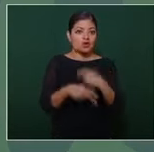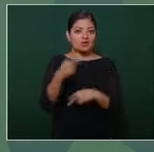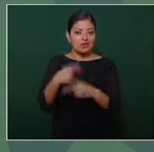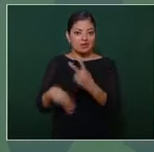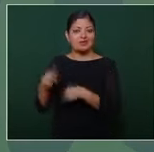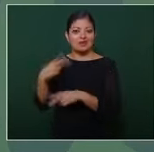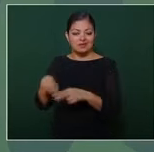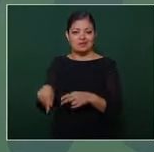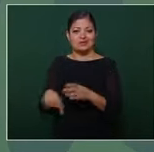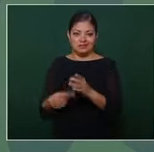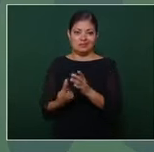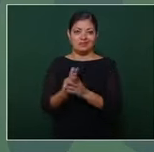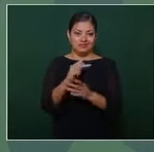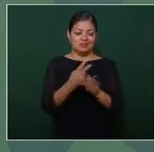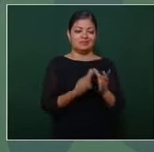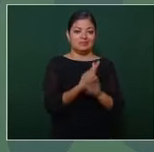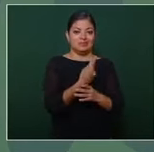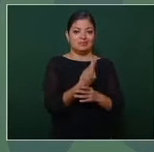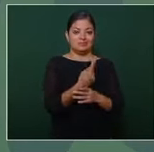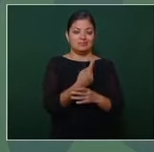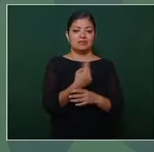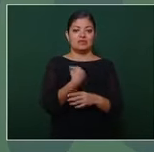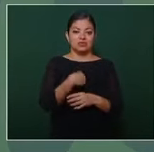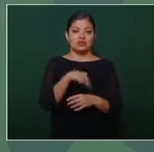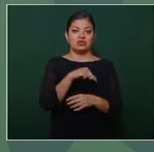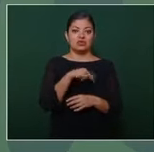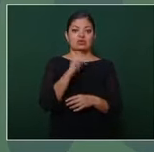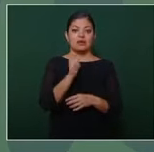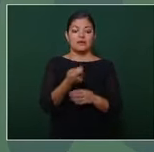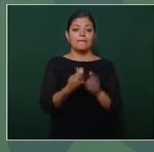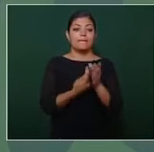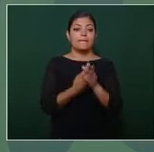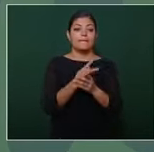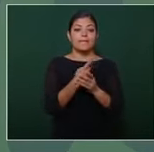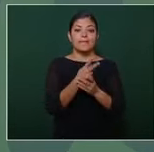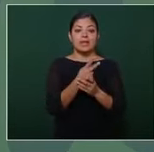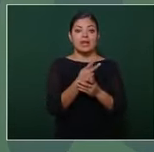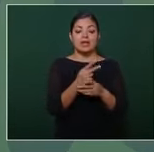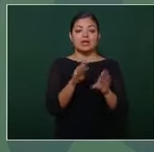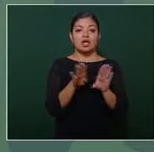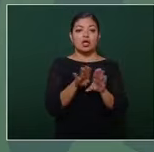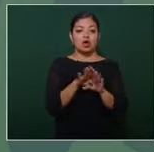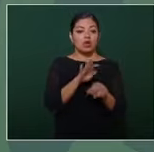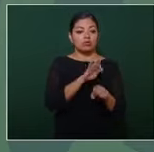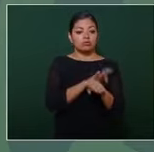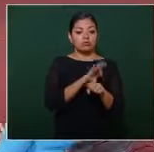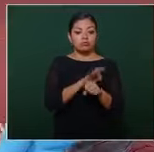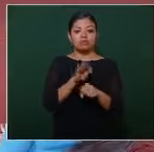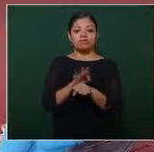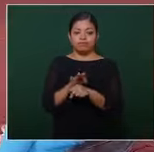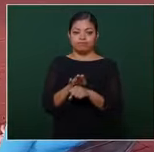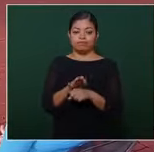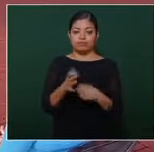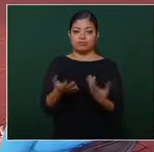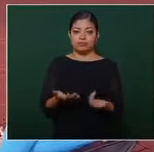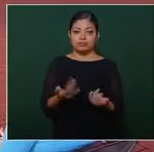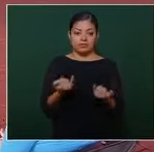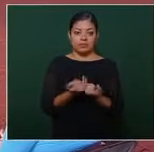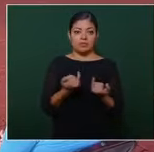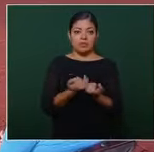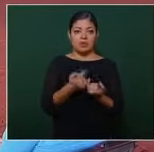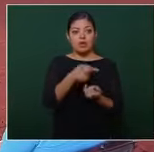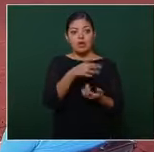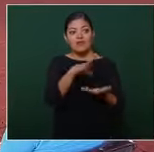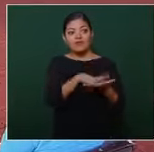fortaleciendo nuestras plantas de producción de